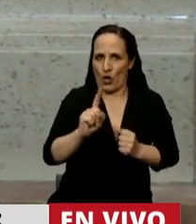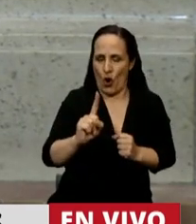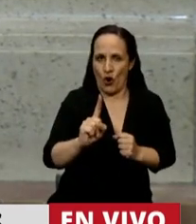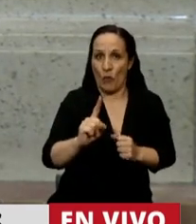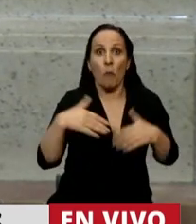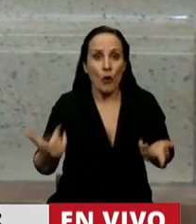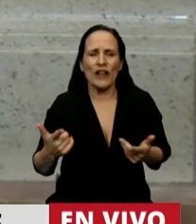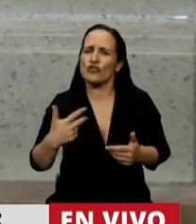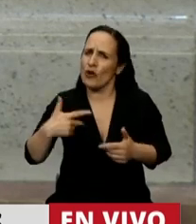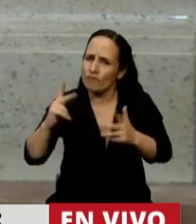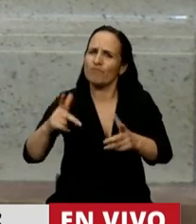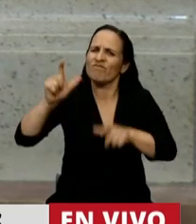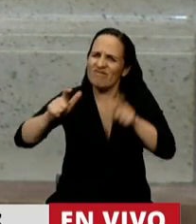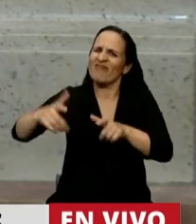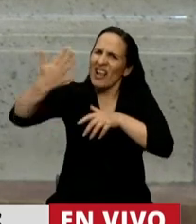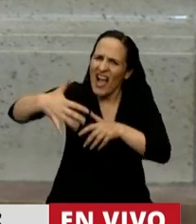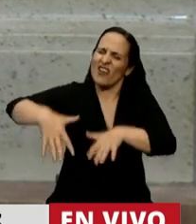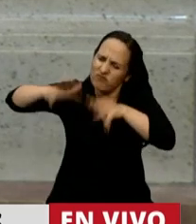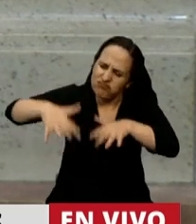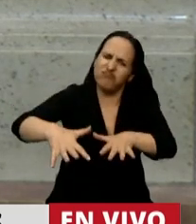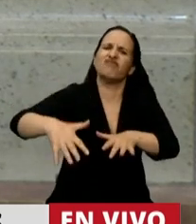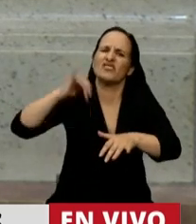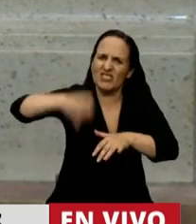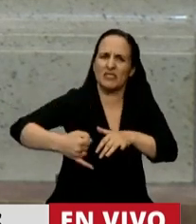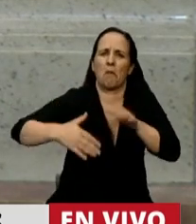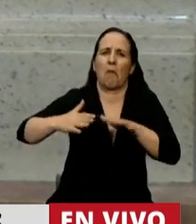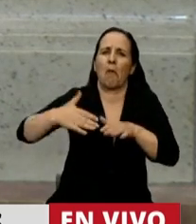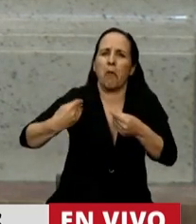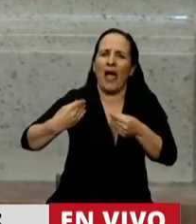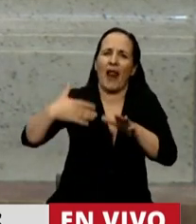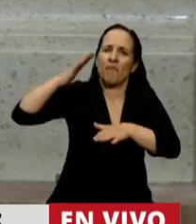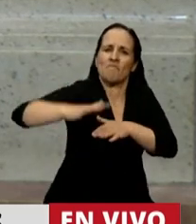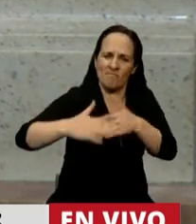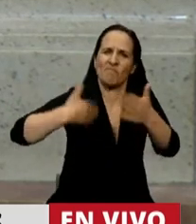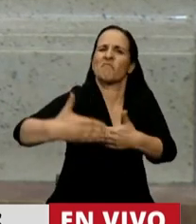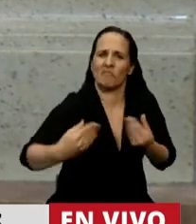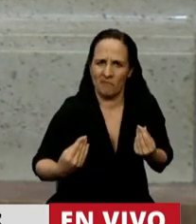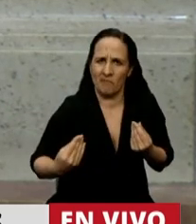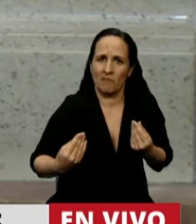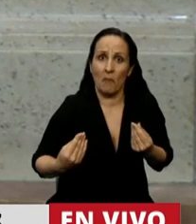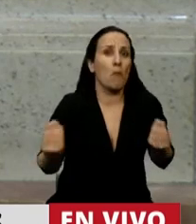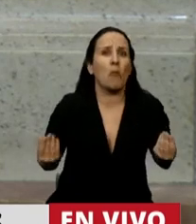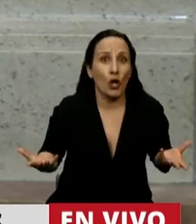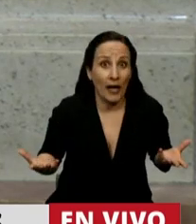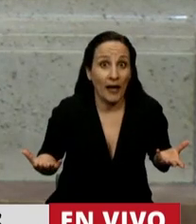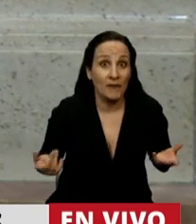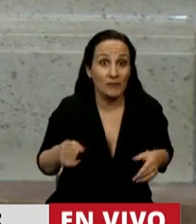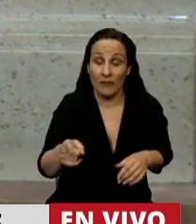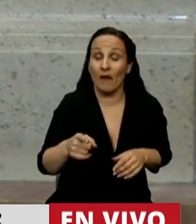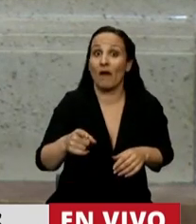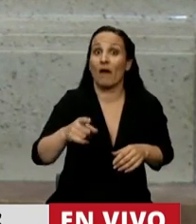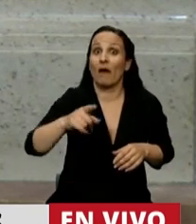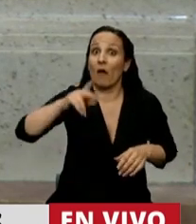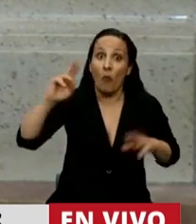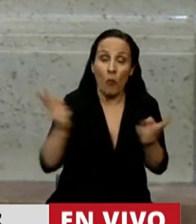calles para lograrlo, para dar ese paso. Porque va a ser un ejemplo, terminar con las muertes